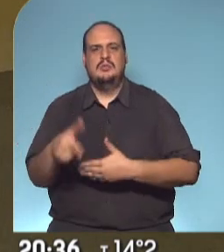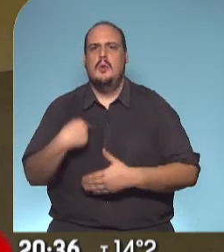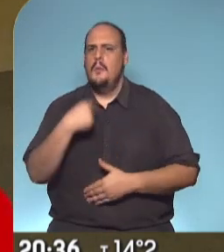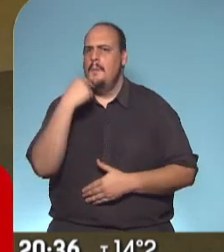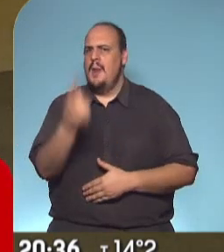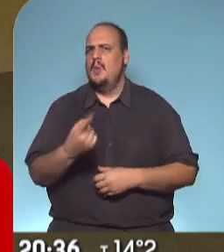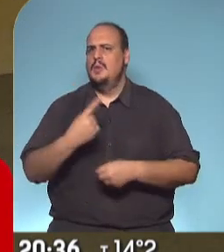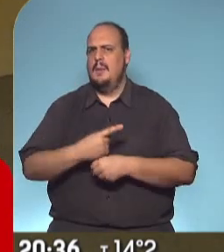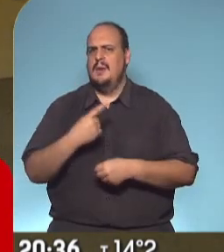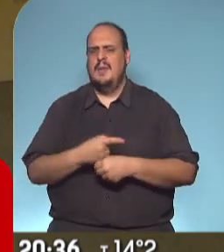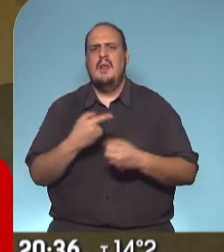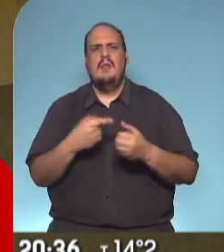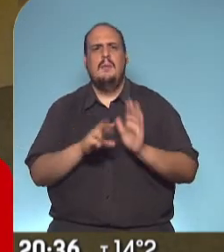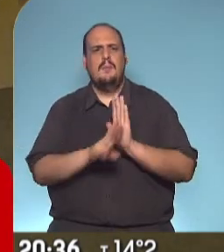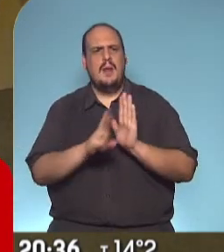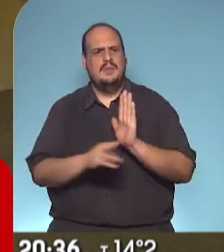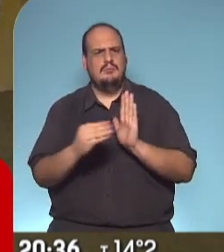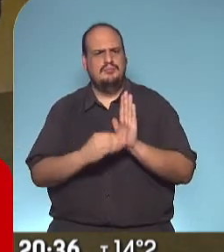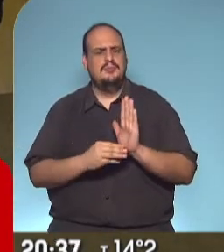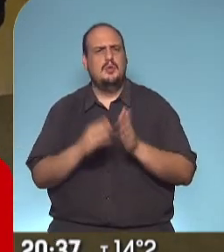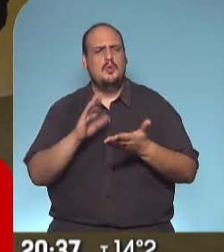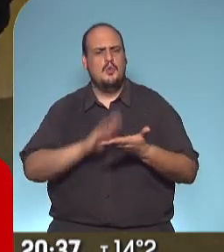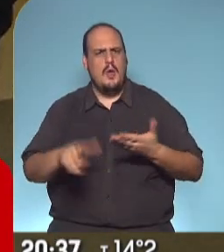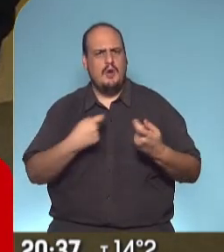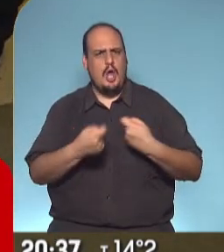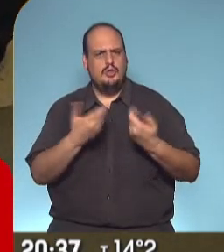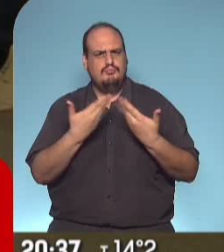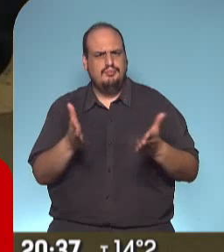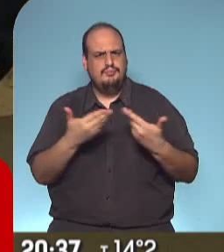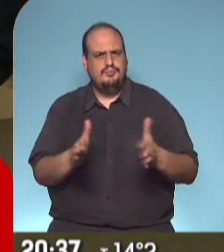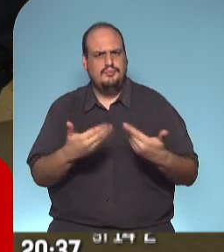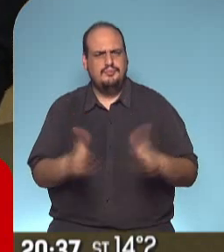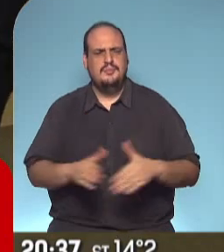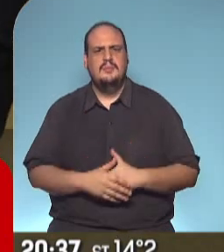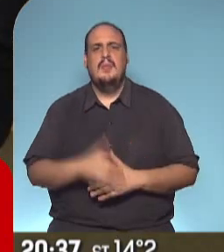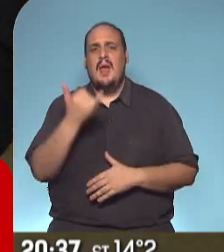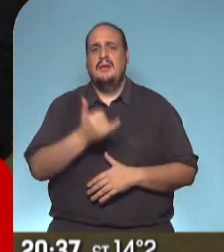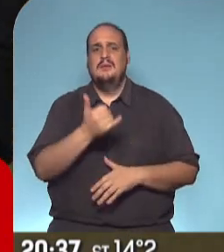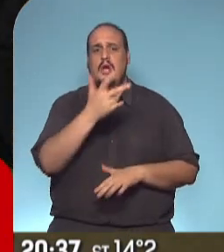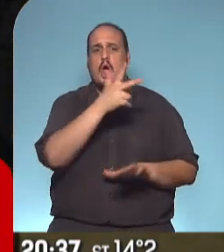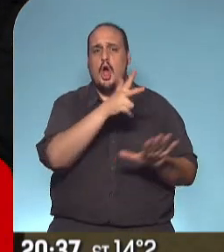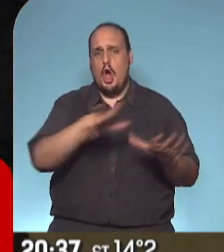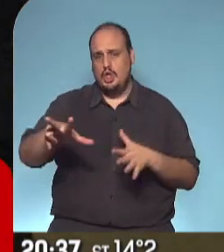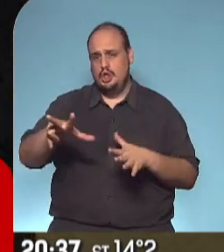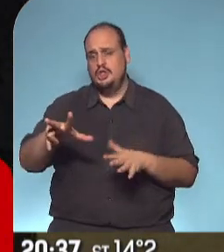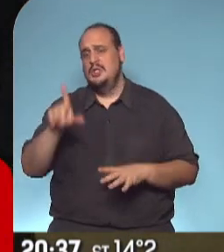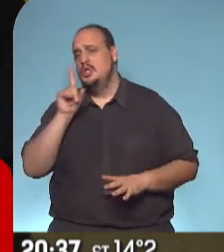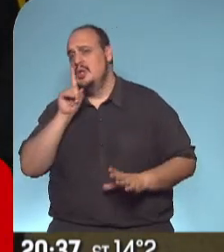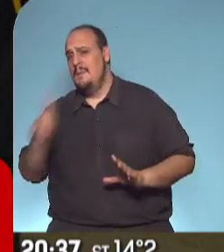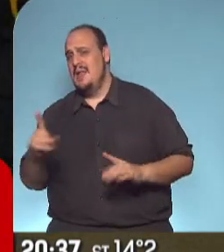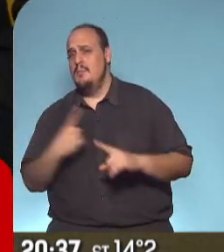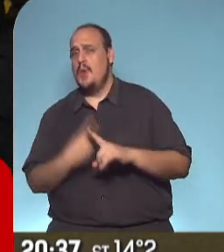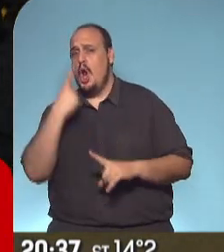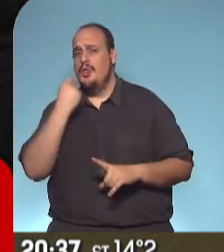lunes de reapertura gradual de actividades en la ciudad, es, dado que tenemos entre 800 y 1.000 casos de COVID en la ciudad por día,